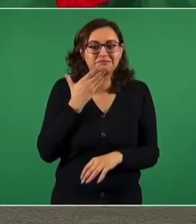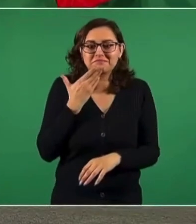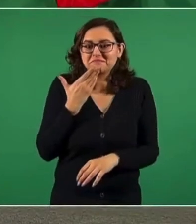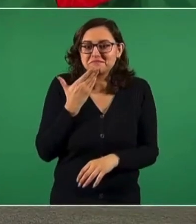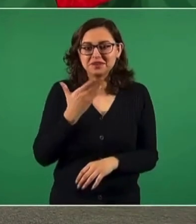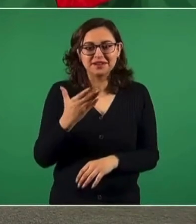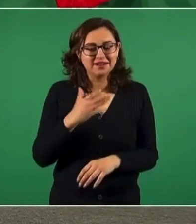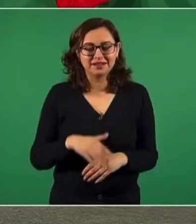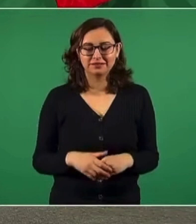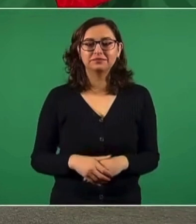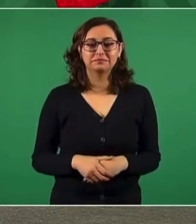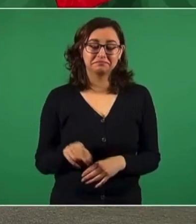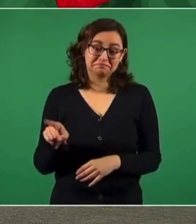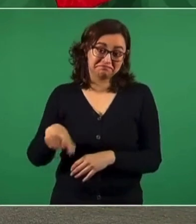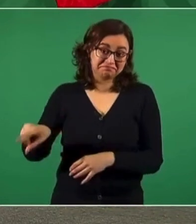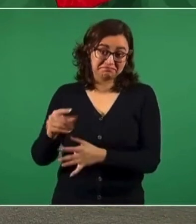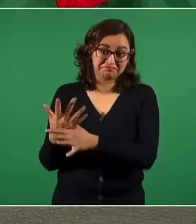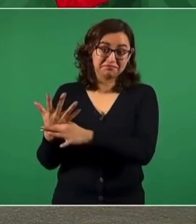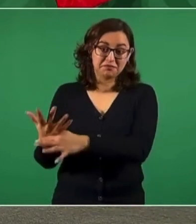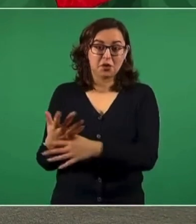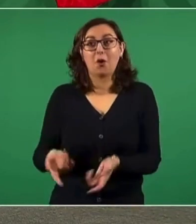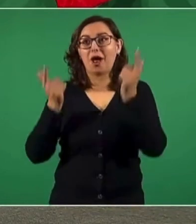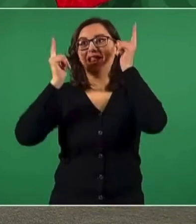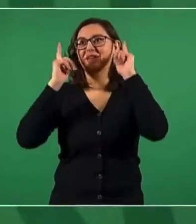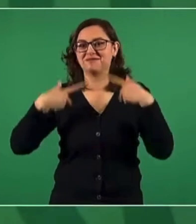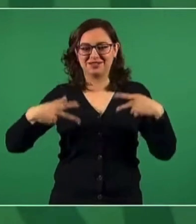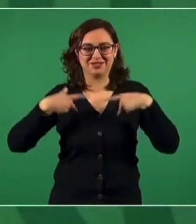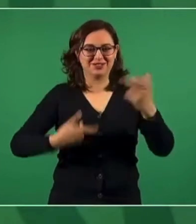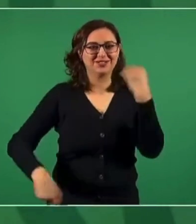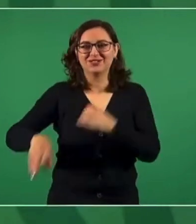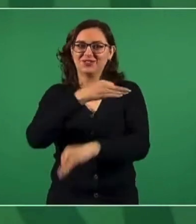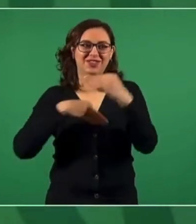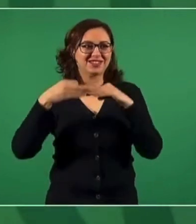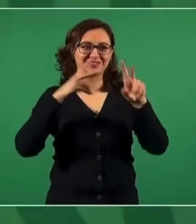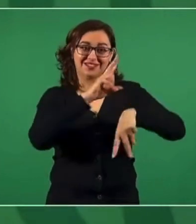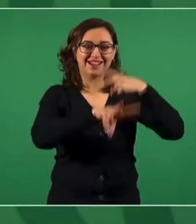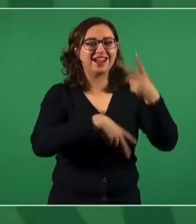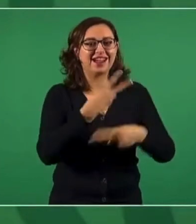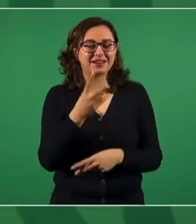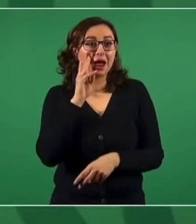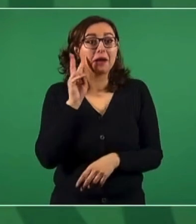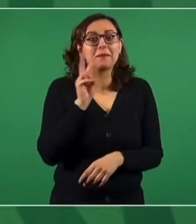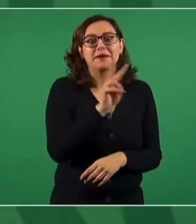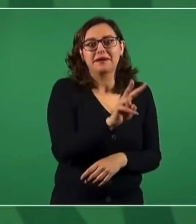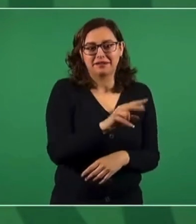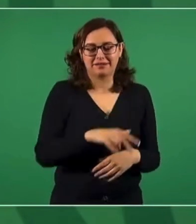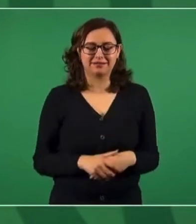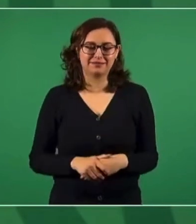mexicanos pudieran ir. Cuando se terminó